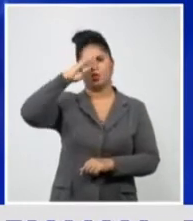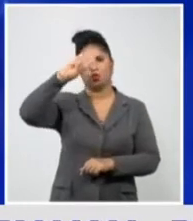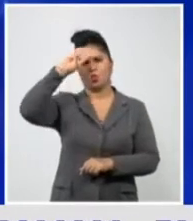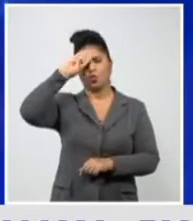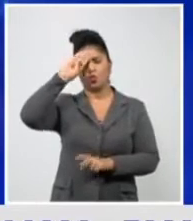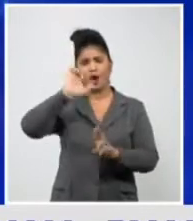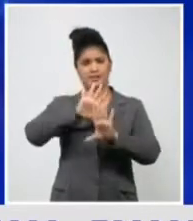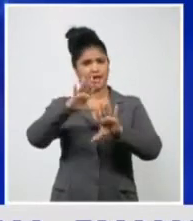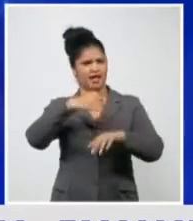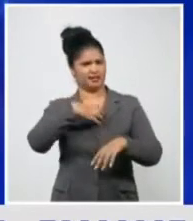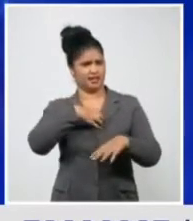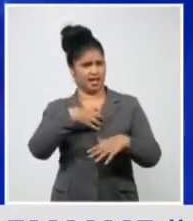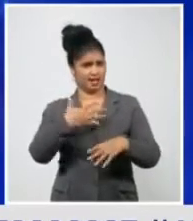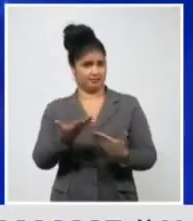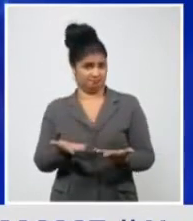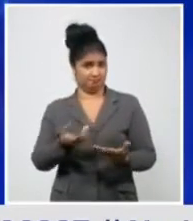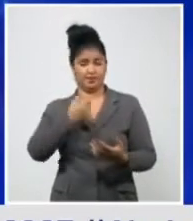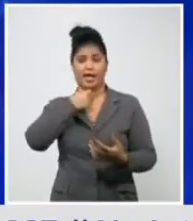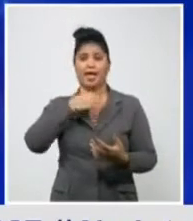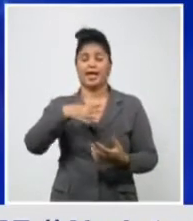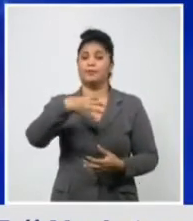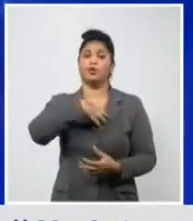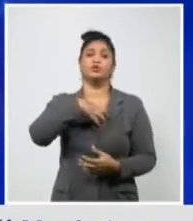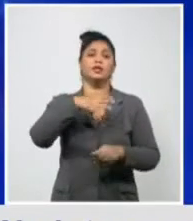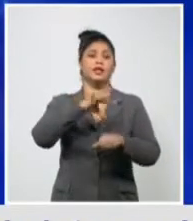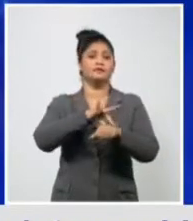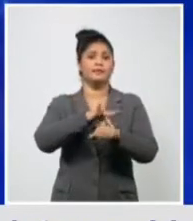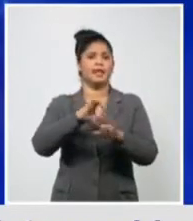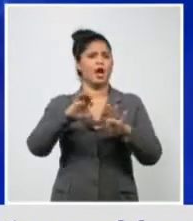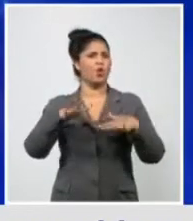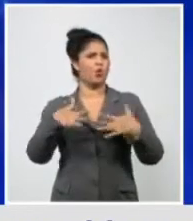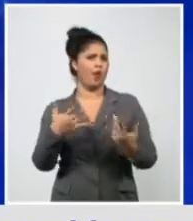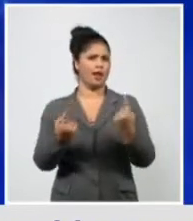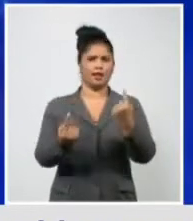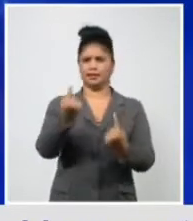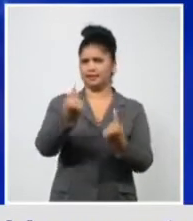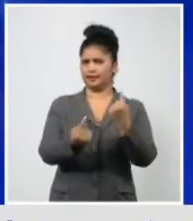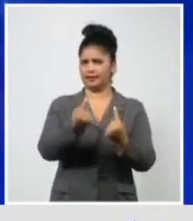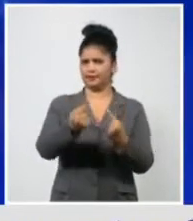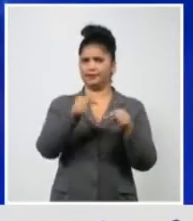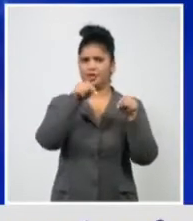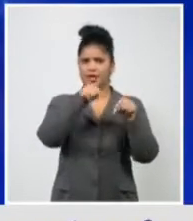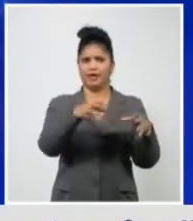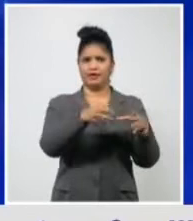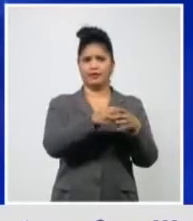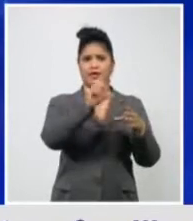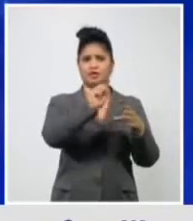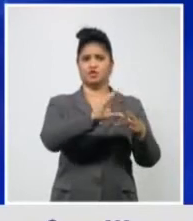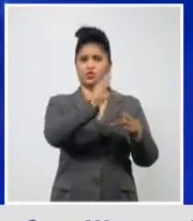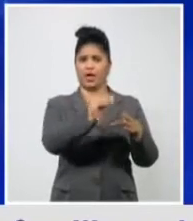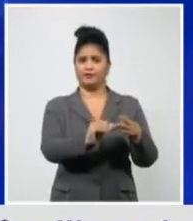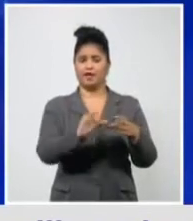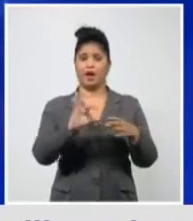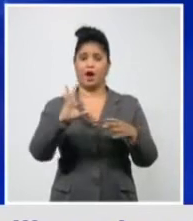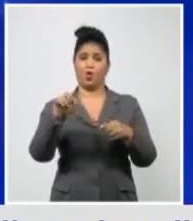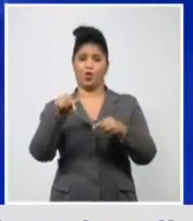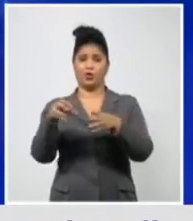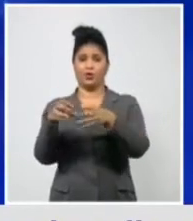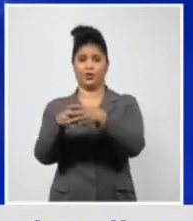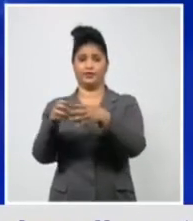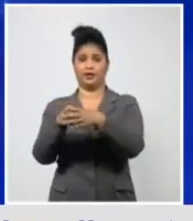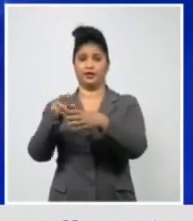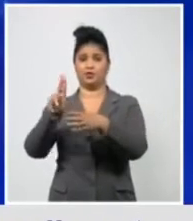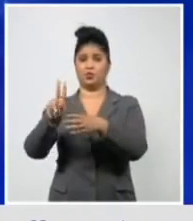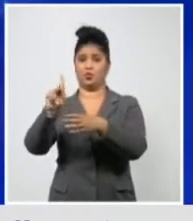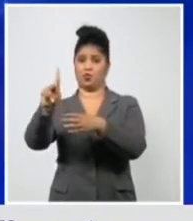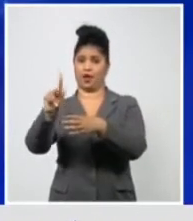que tú lo has ido dejando explícito, y que, bueno, ahora dirás, finalmente, si es que la explicación de Cuba